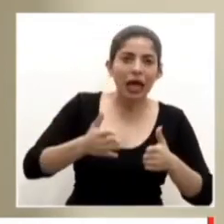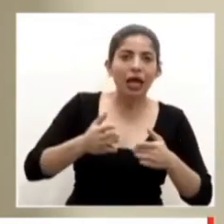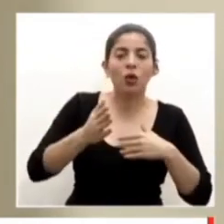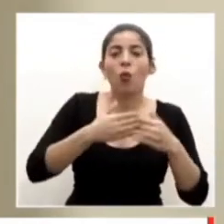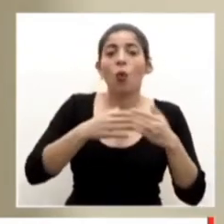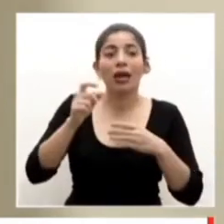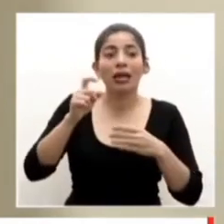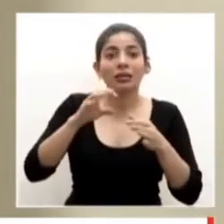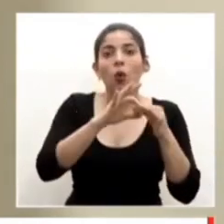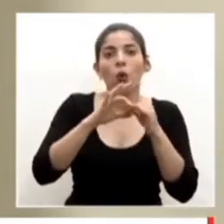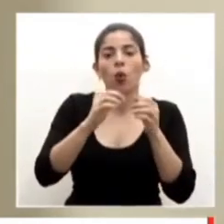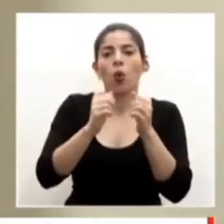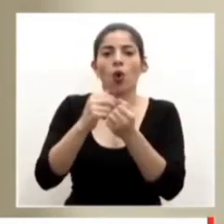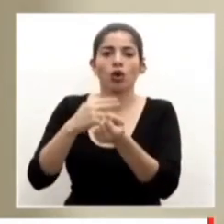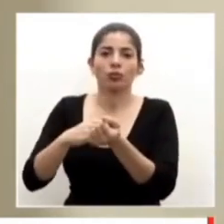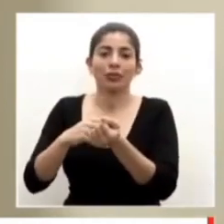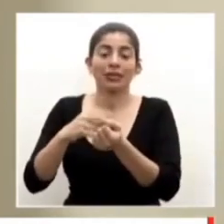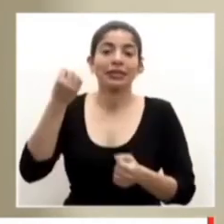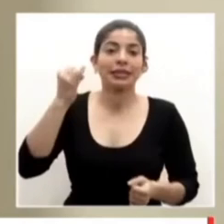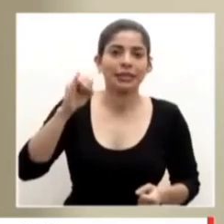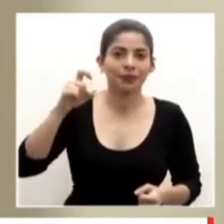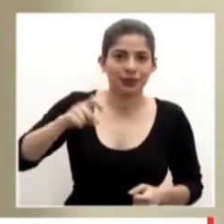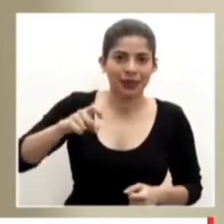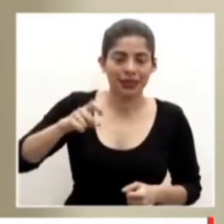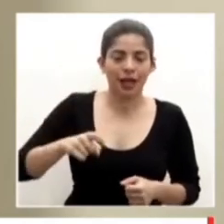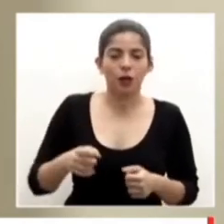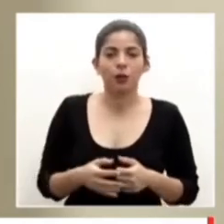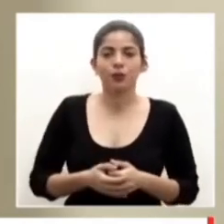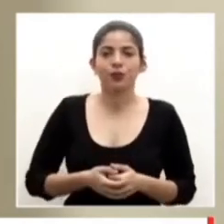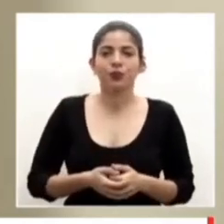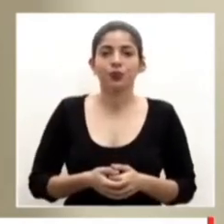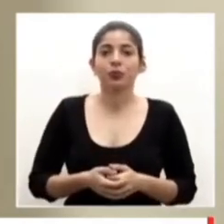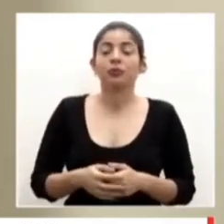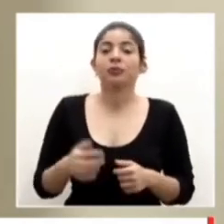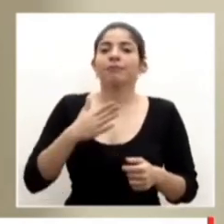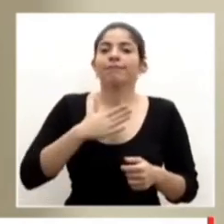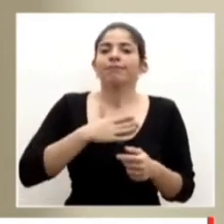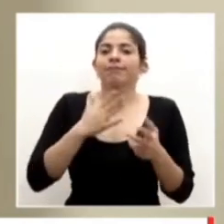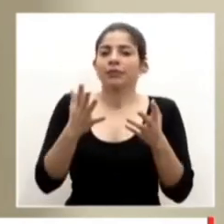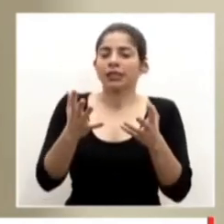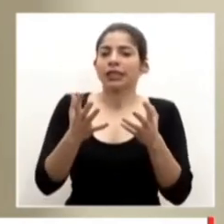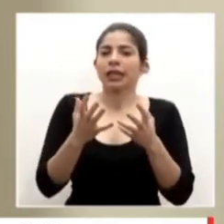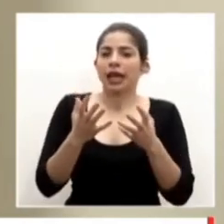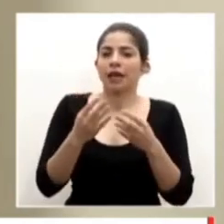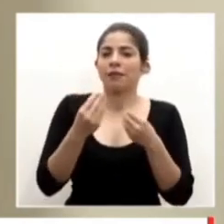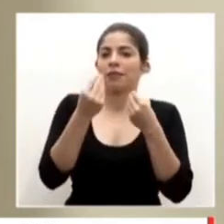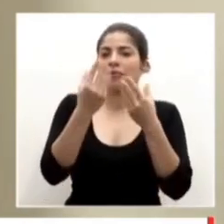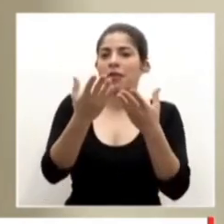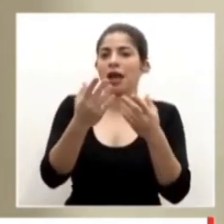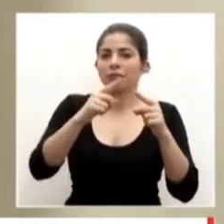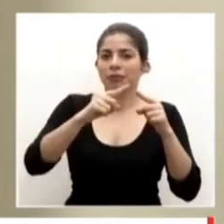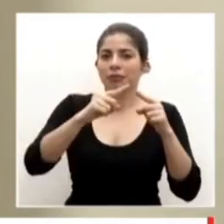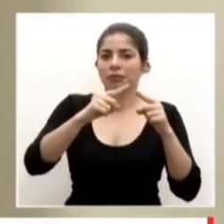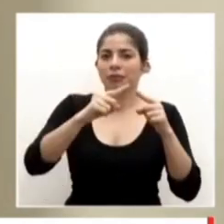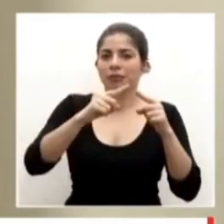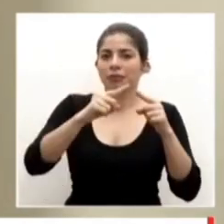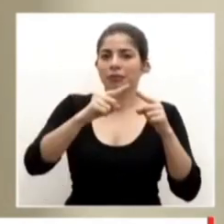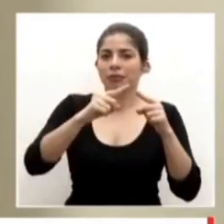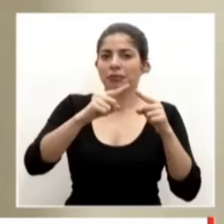a los hospitales cuando sea necesario. Y quisiera dar unas estadísticas.